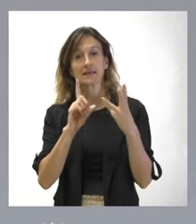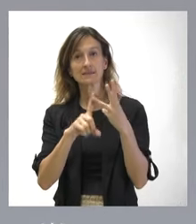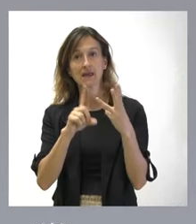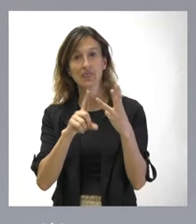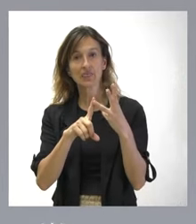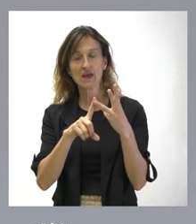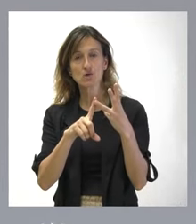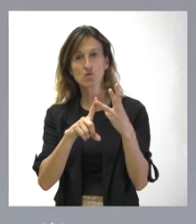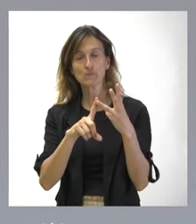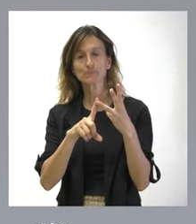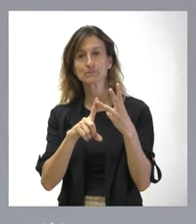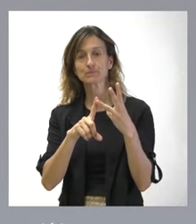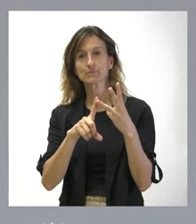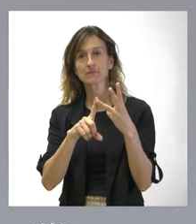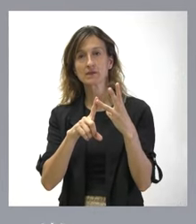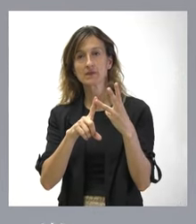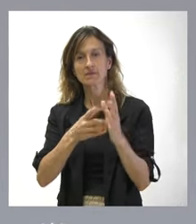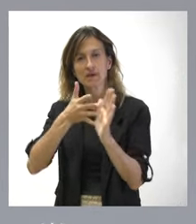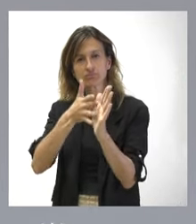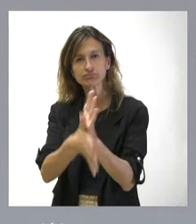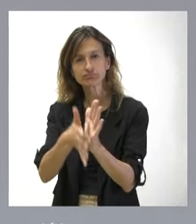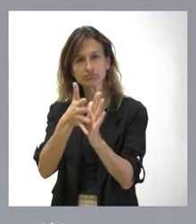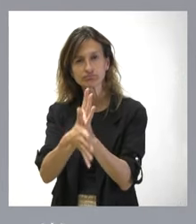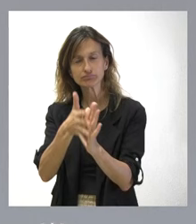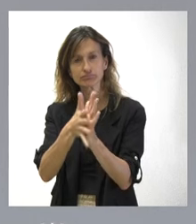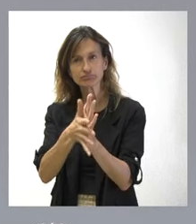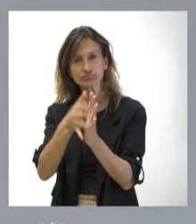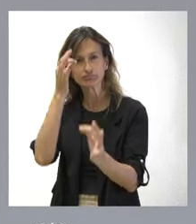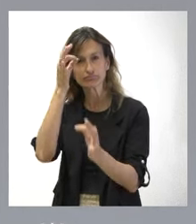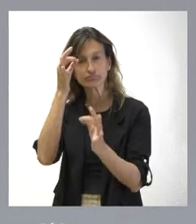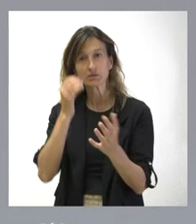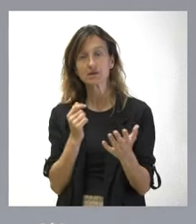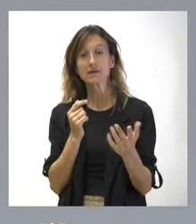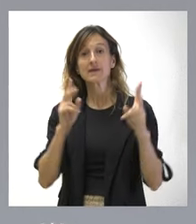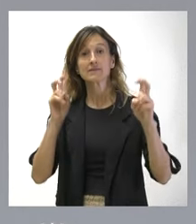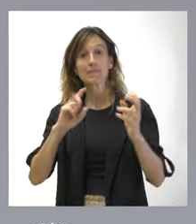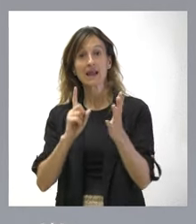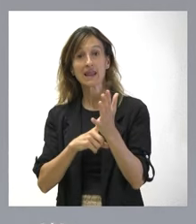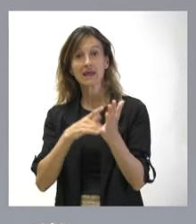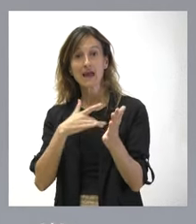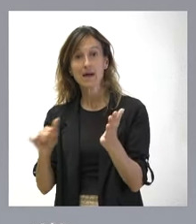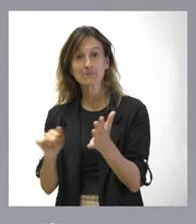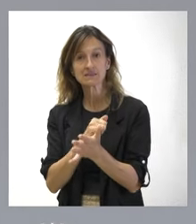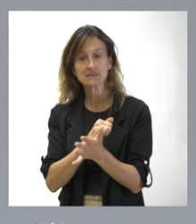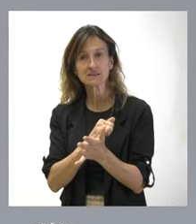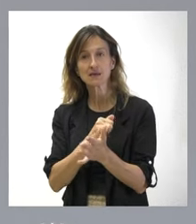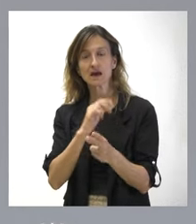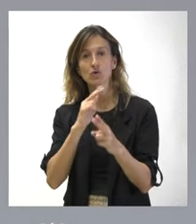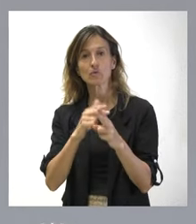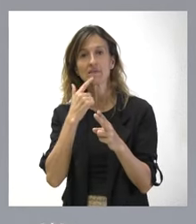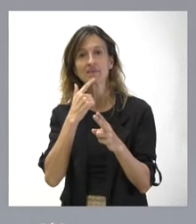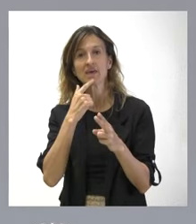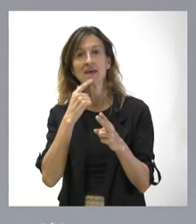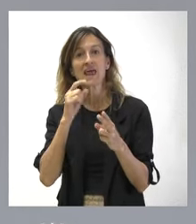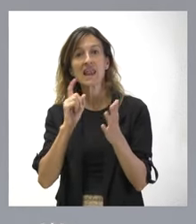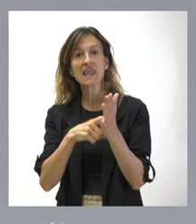es aquella argumentación dirigida a que la propia ley de amnistía se califica a sí misma como ley singular.